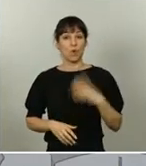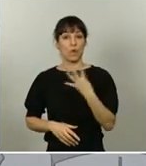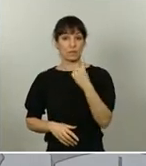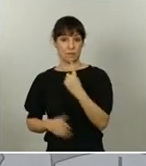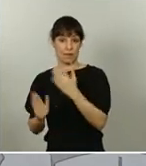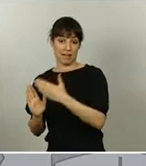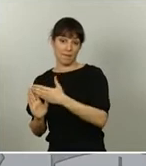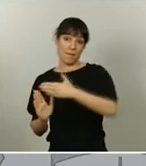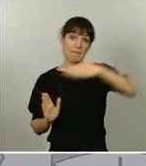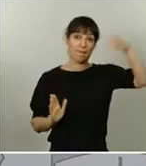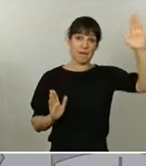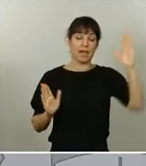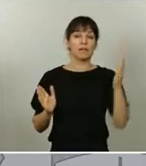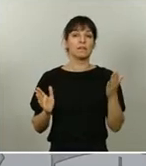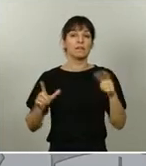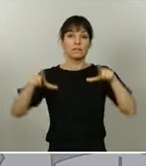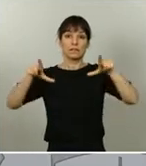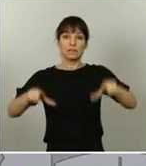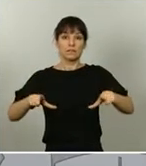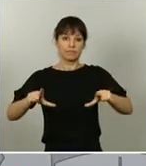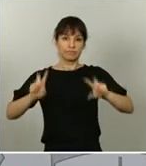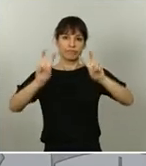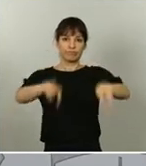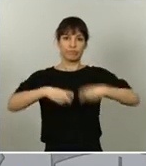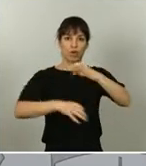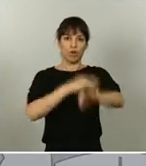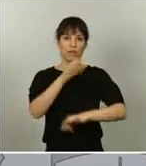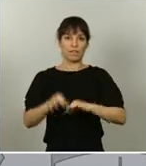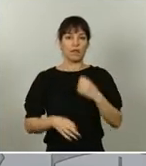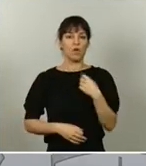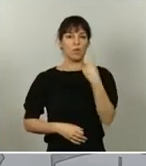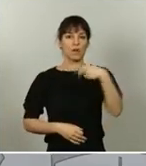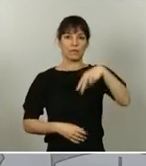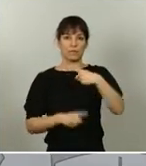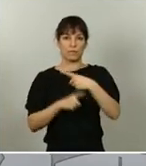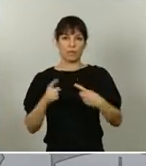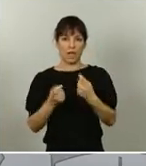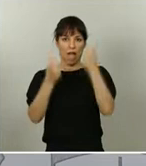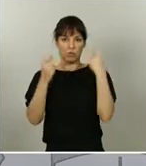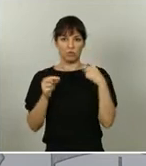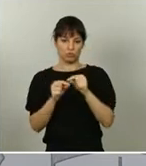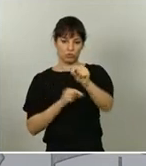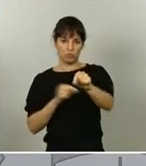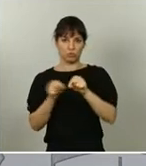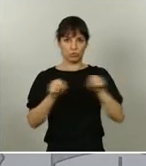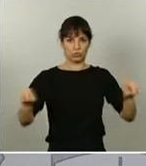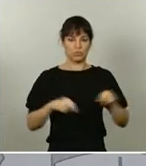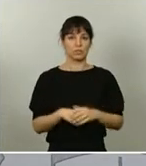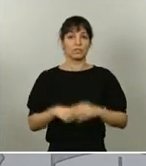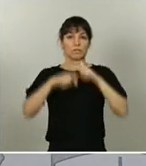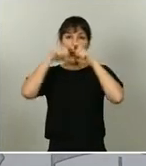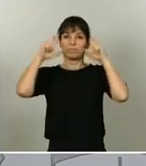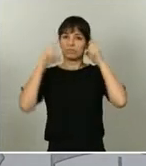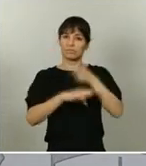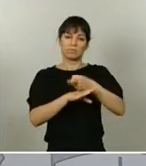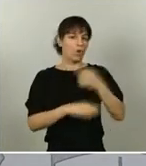reorganizarán de forma que haya una distancia de un metro y medio entre los alumnos y alumnas. La mascarilla será obligatoria a partir